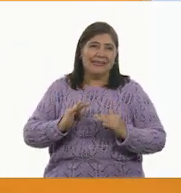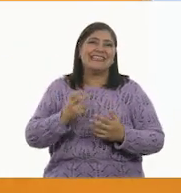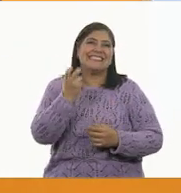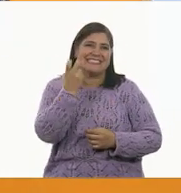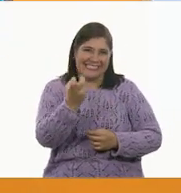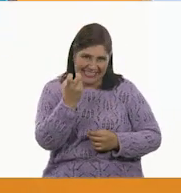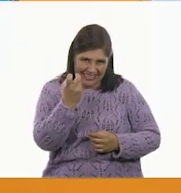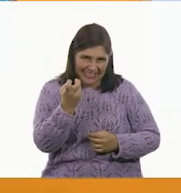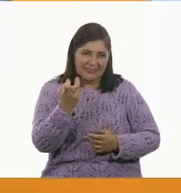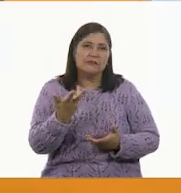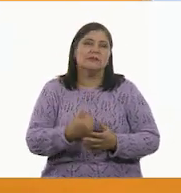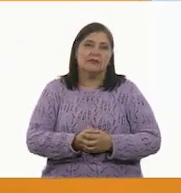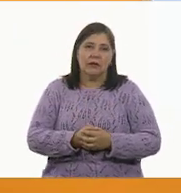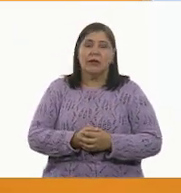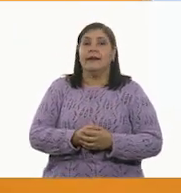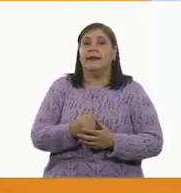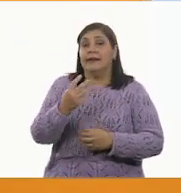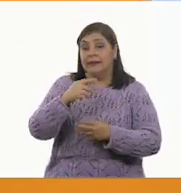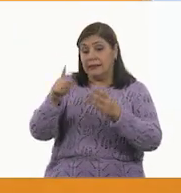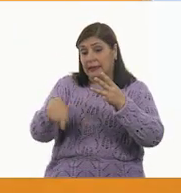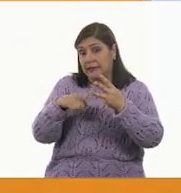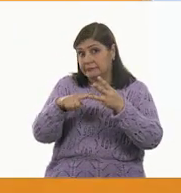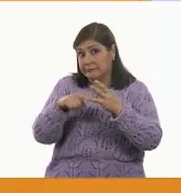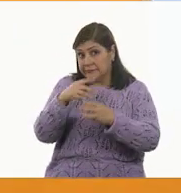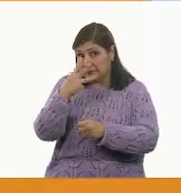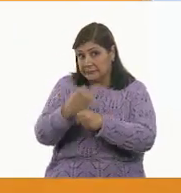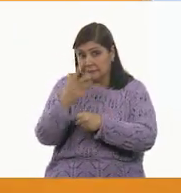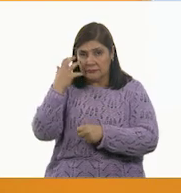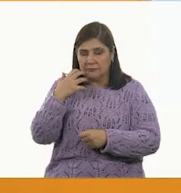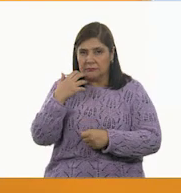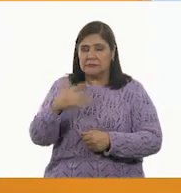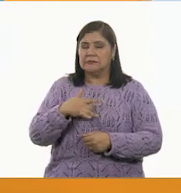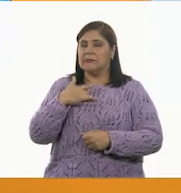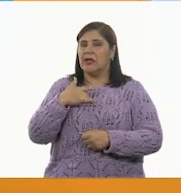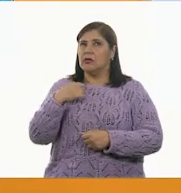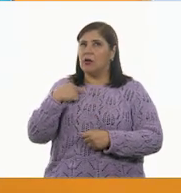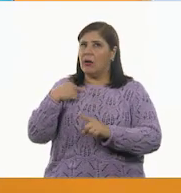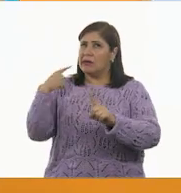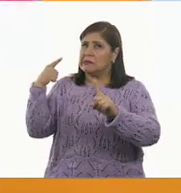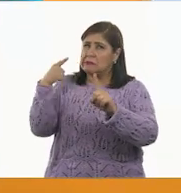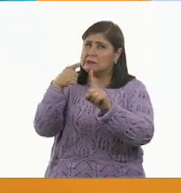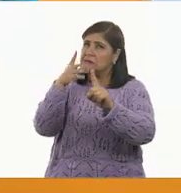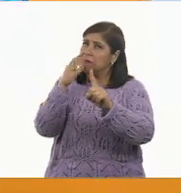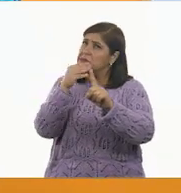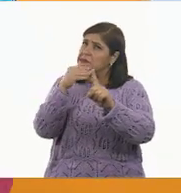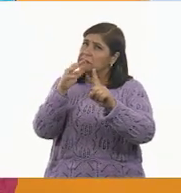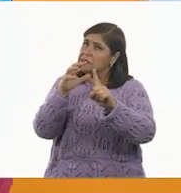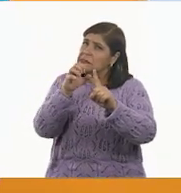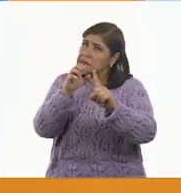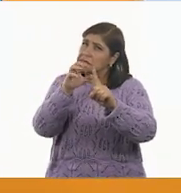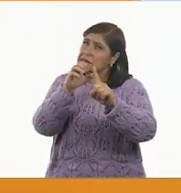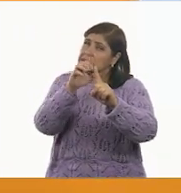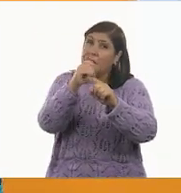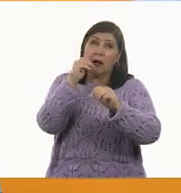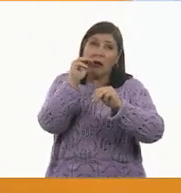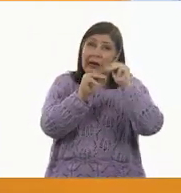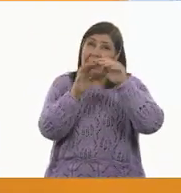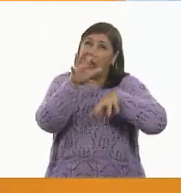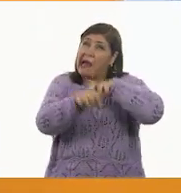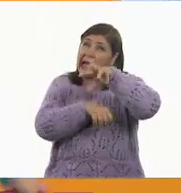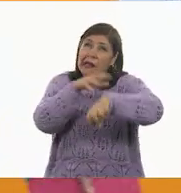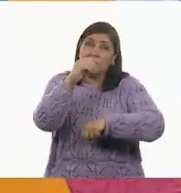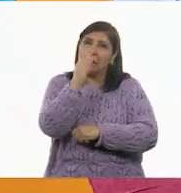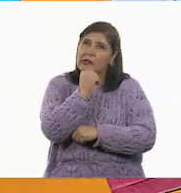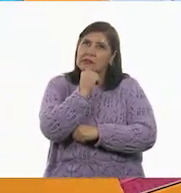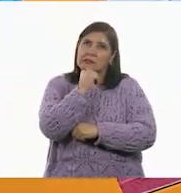Exactamente. Y el tercer león, pues también reconoció que era su área de oportunidad, que a lo mejor no estaba preparado para escalar esa montaña, porque